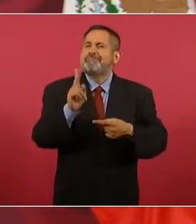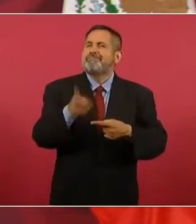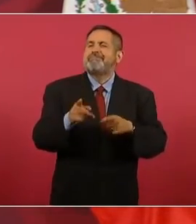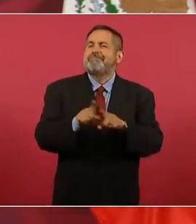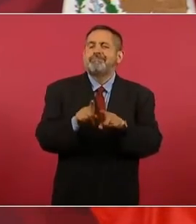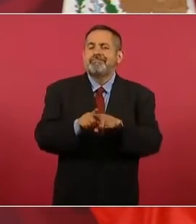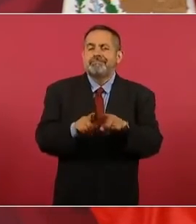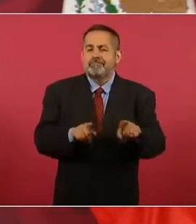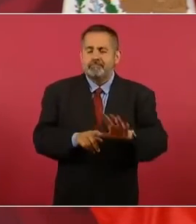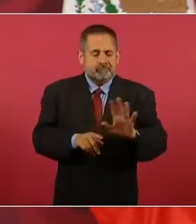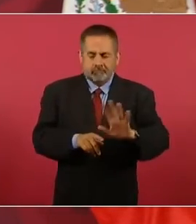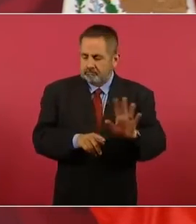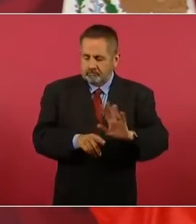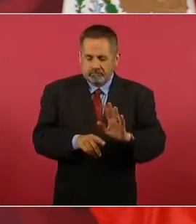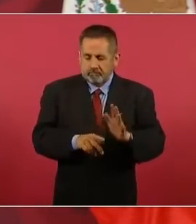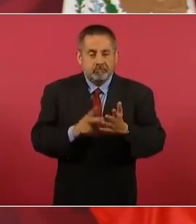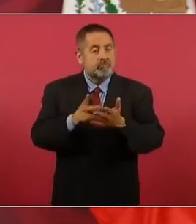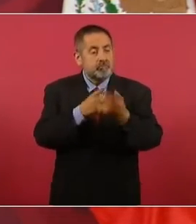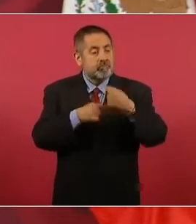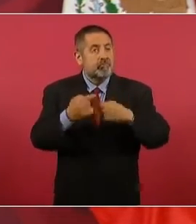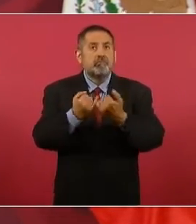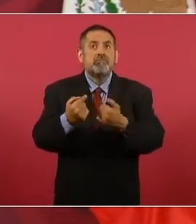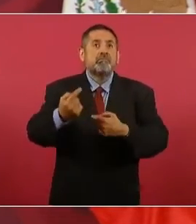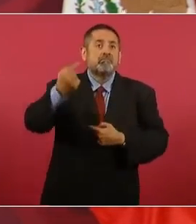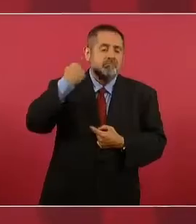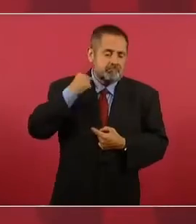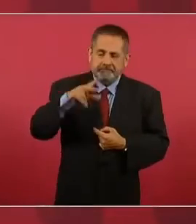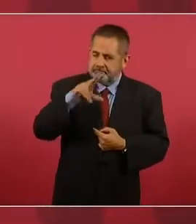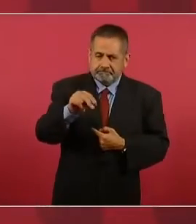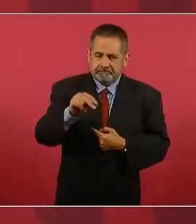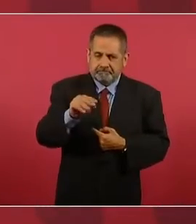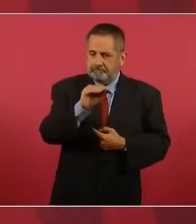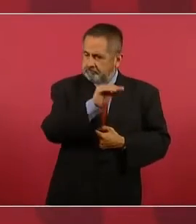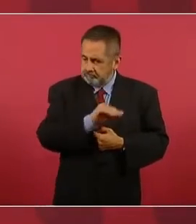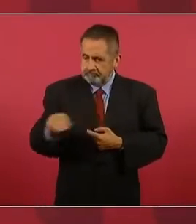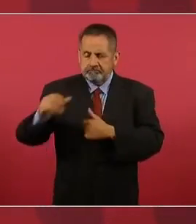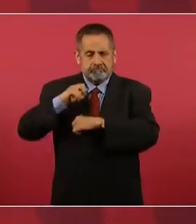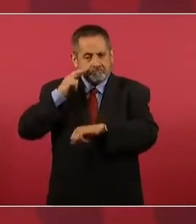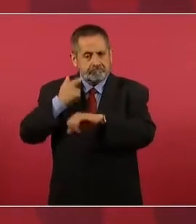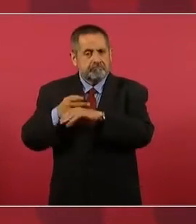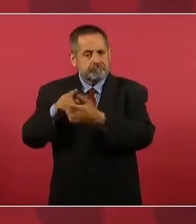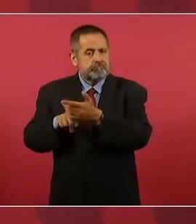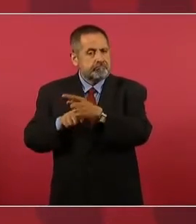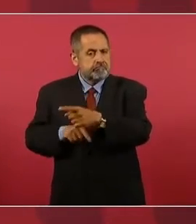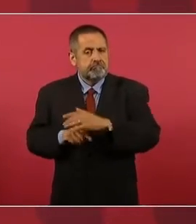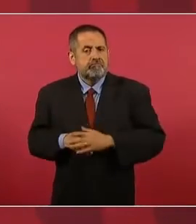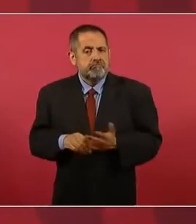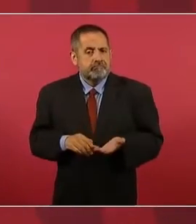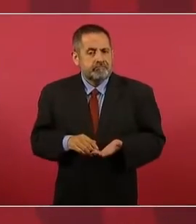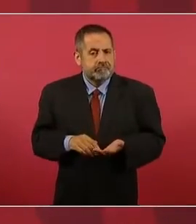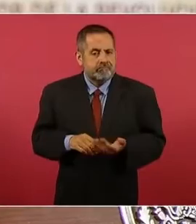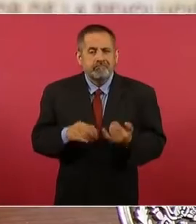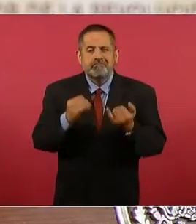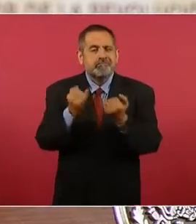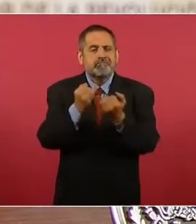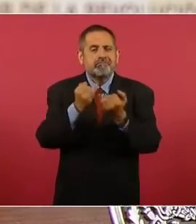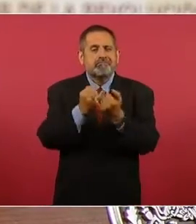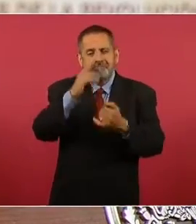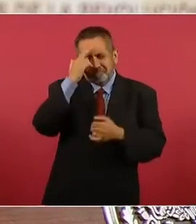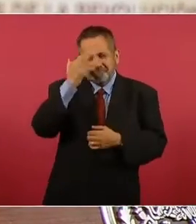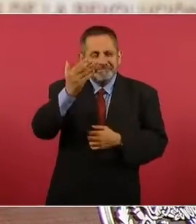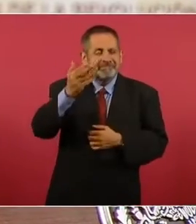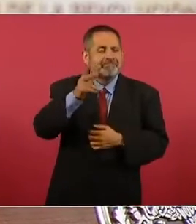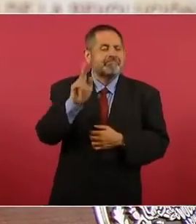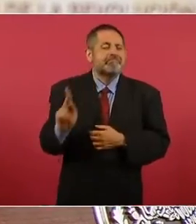Es la no repetición, no queremos que se regrese al tiempo de la